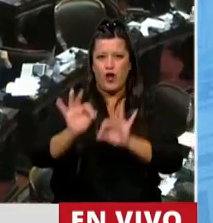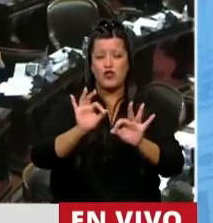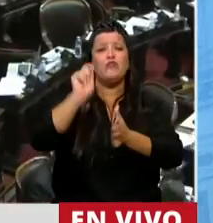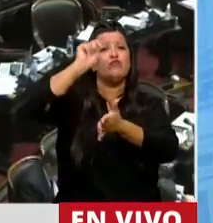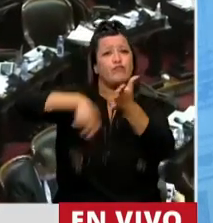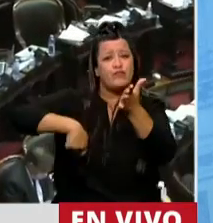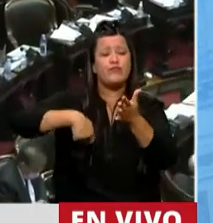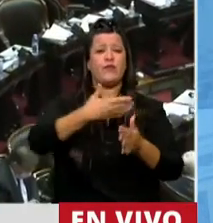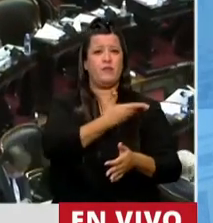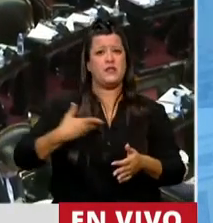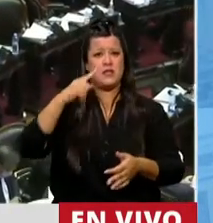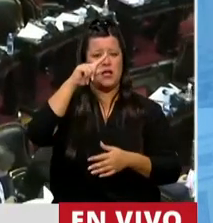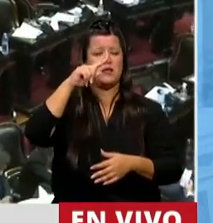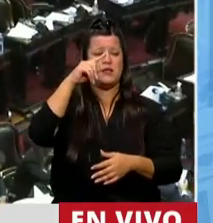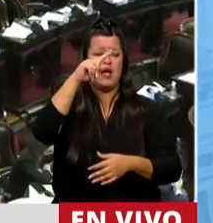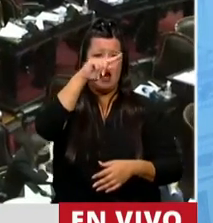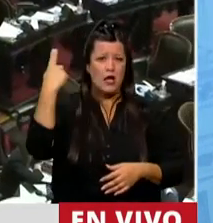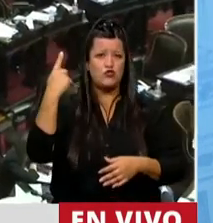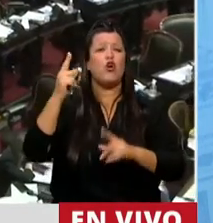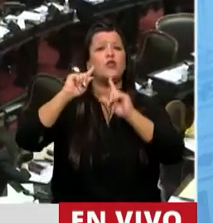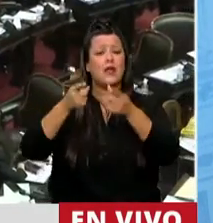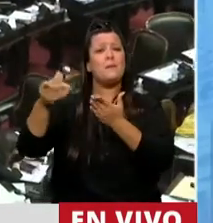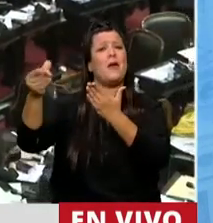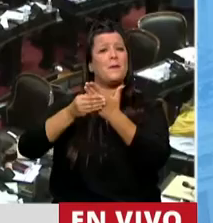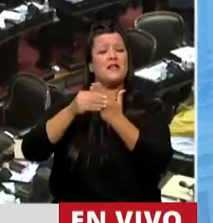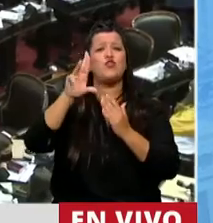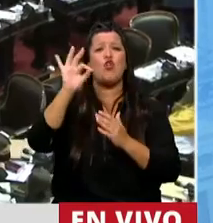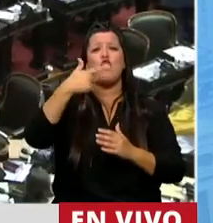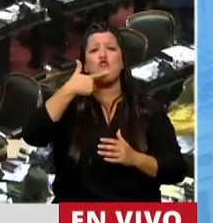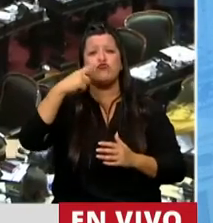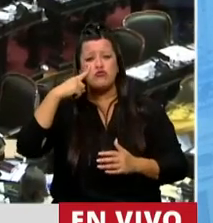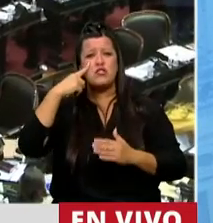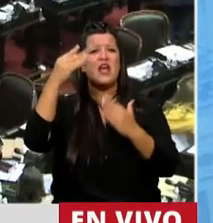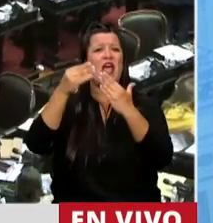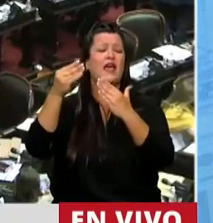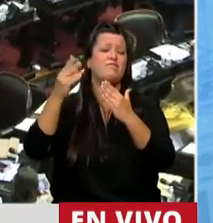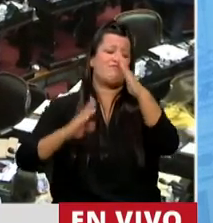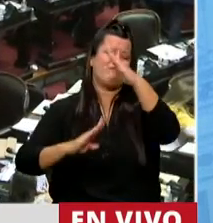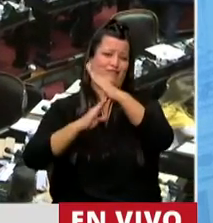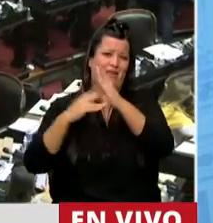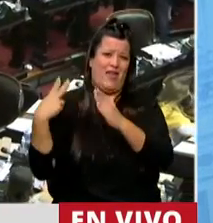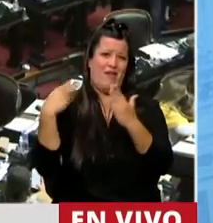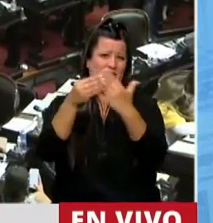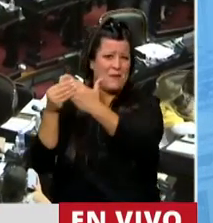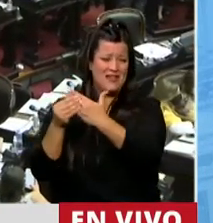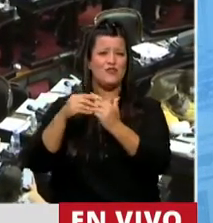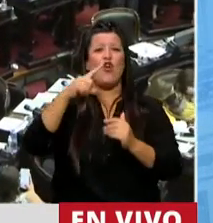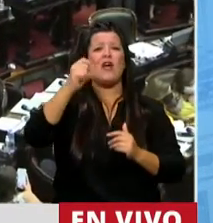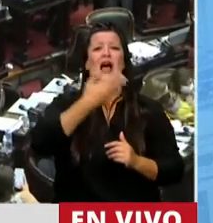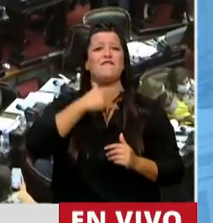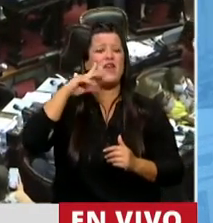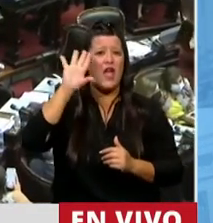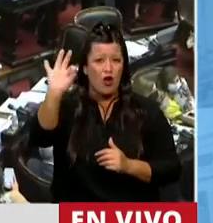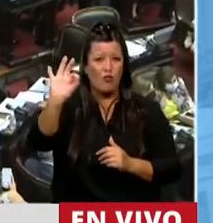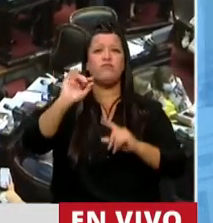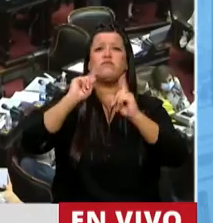la firma del Presidente de la Nación, del Ministro de Defensa, Agustín Rossi, el Jefe de Gabinete, Santiago Cafiero. También la posibilidad de se ha incluido